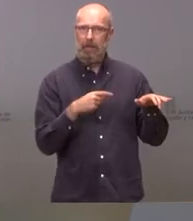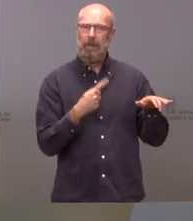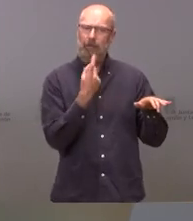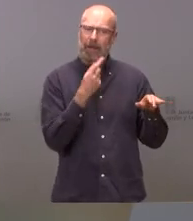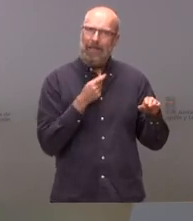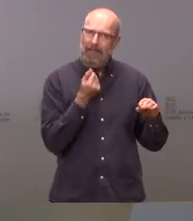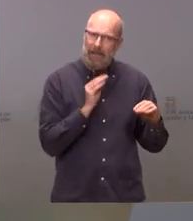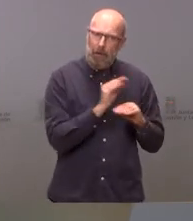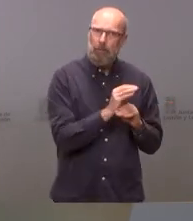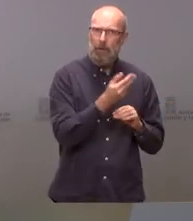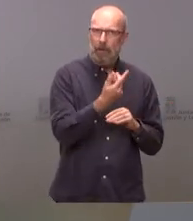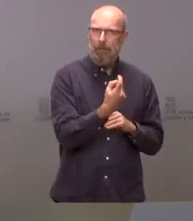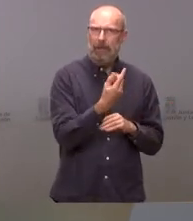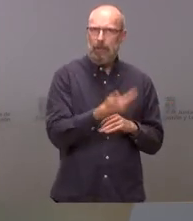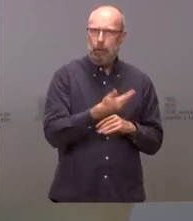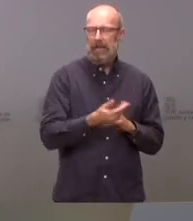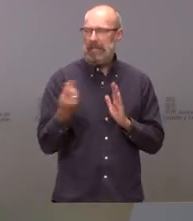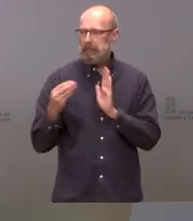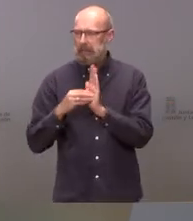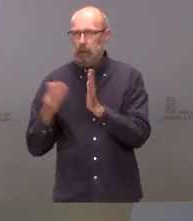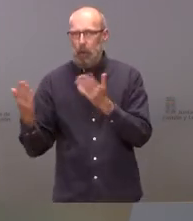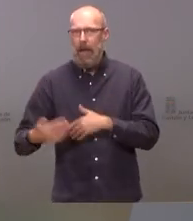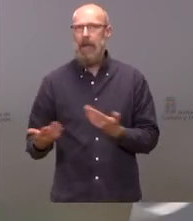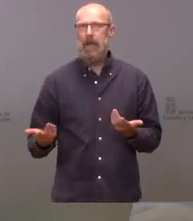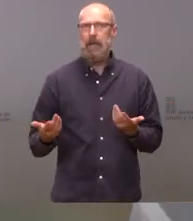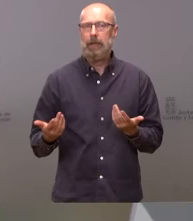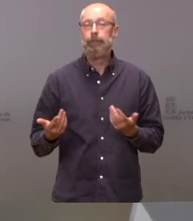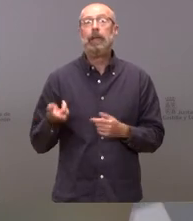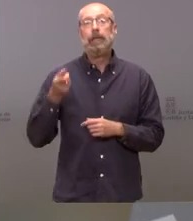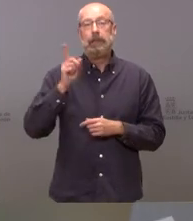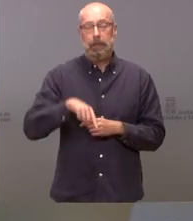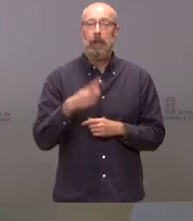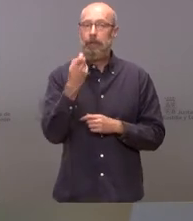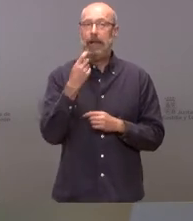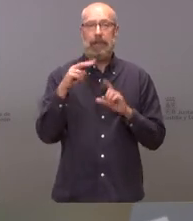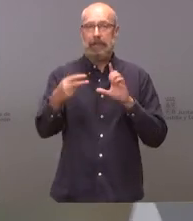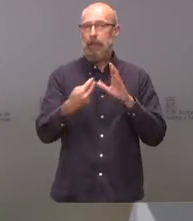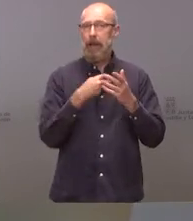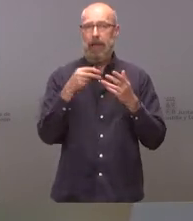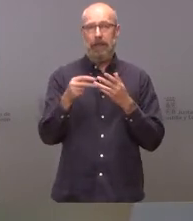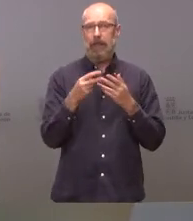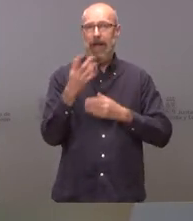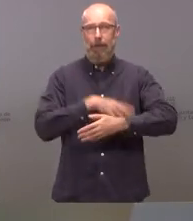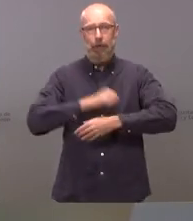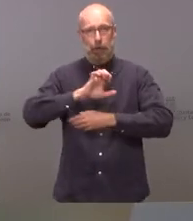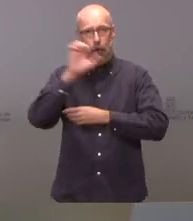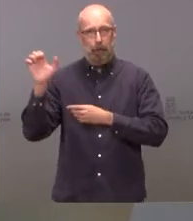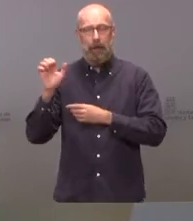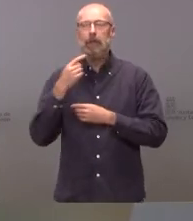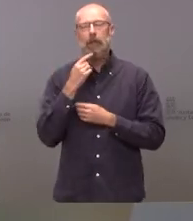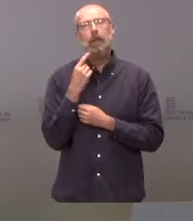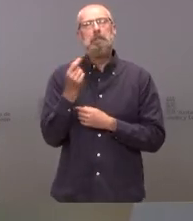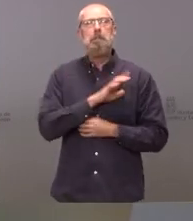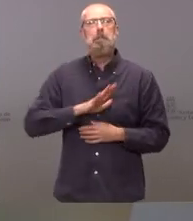inversión y que no hay en los presupuestos luego hay una falta de transparencia en los fondos europeos porque sí que hay una previsión